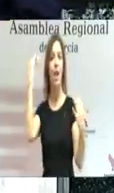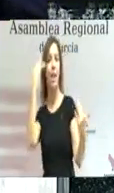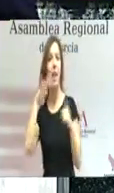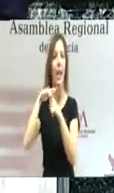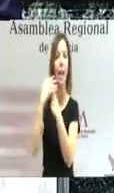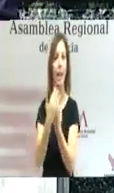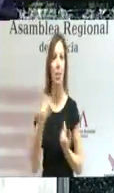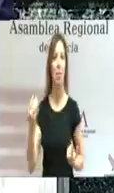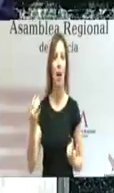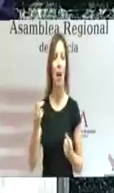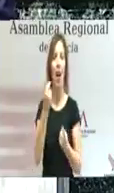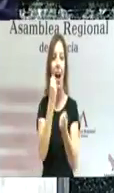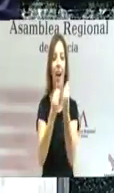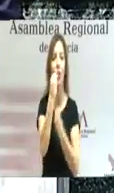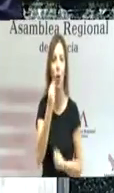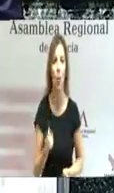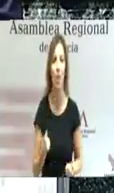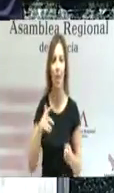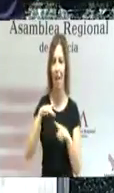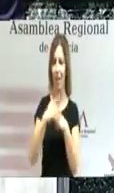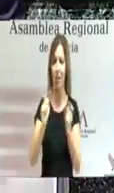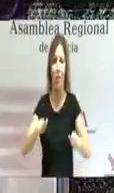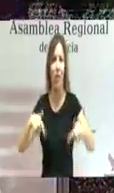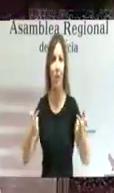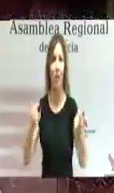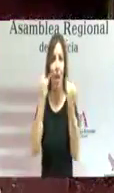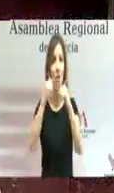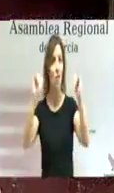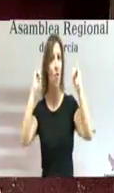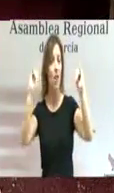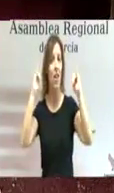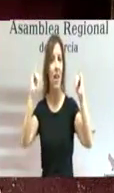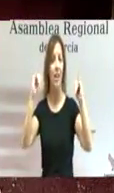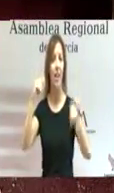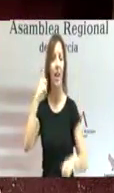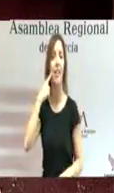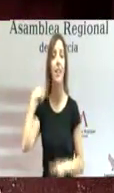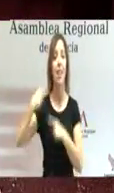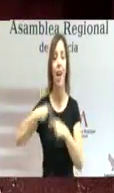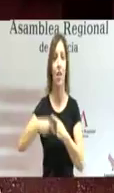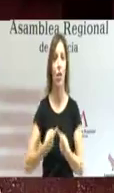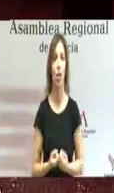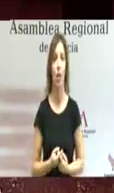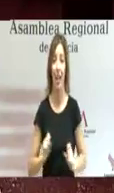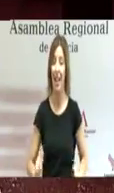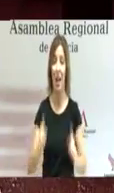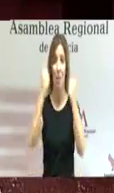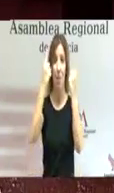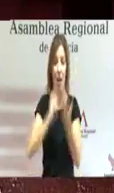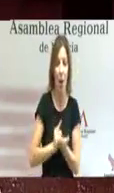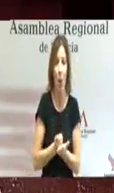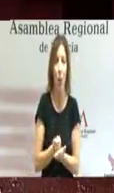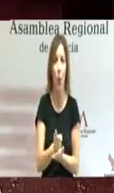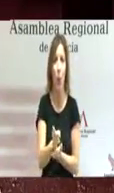nuestra gastronomía, de nuestro medio natural, de nuestros festivales y tradiciones. Por primera vez, se ha creado una hoja de ruta